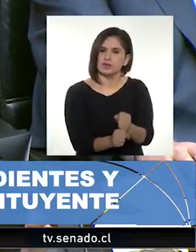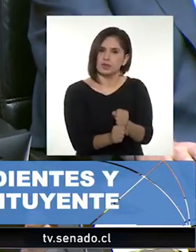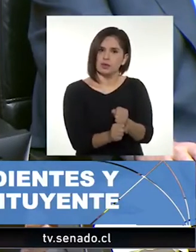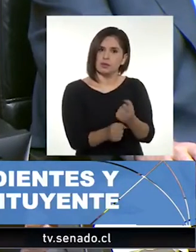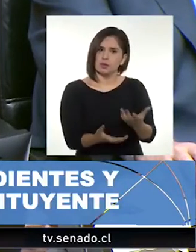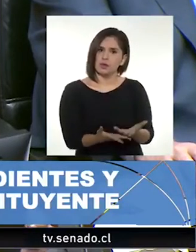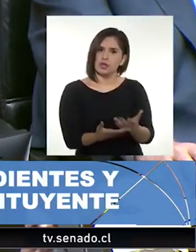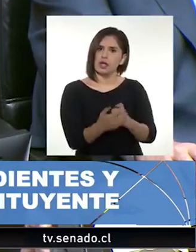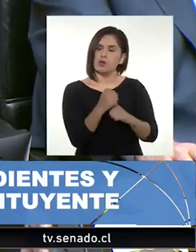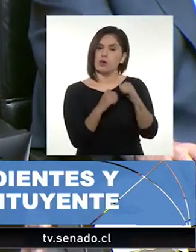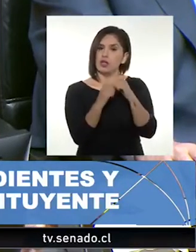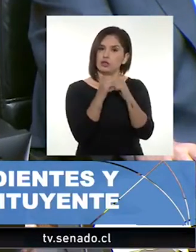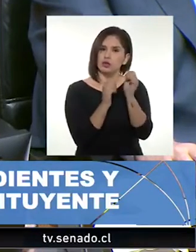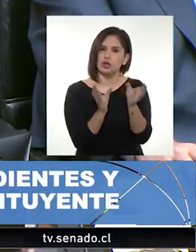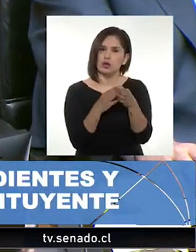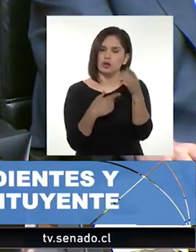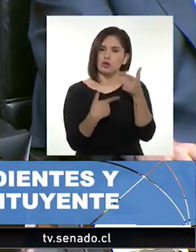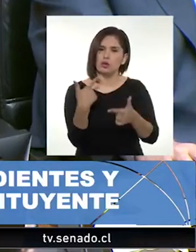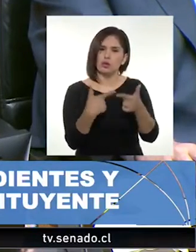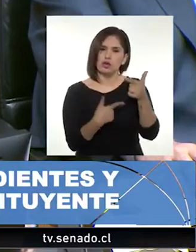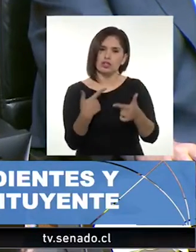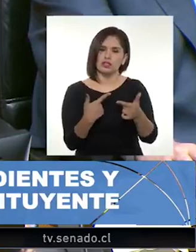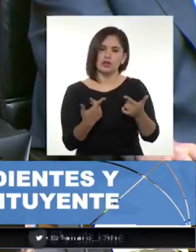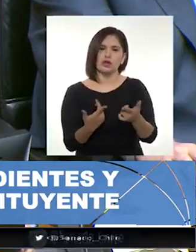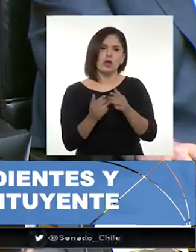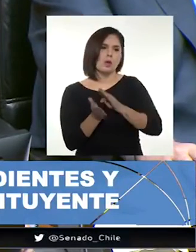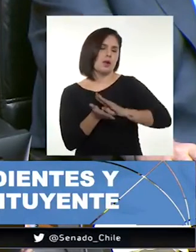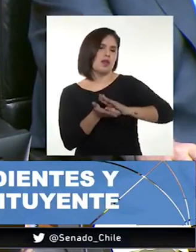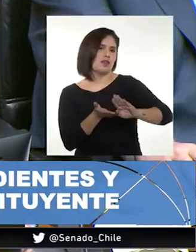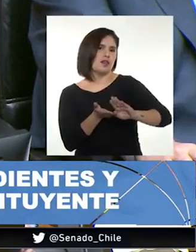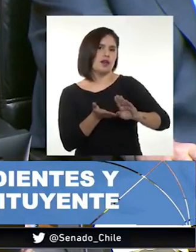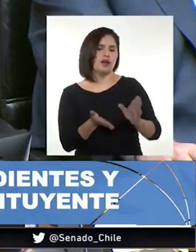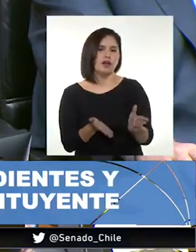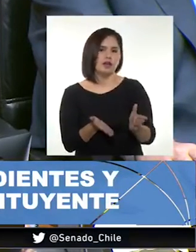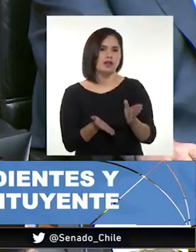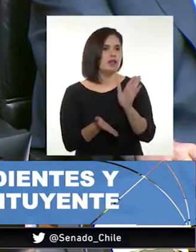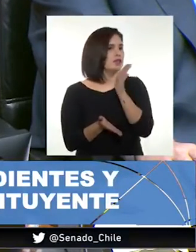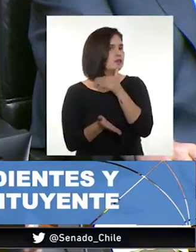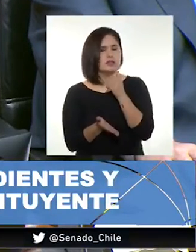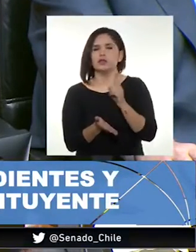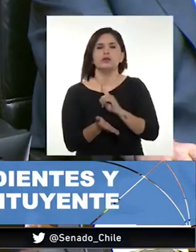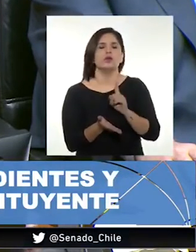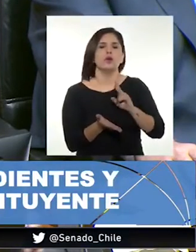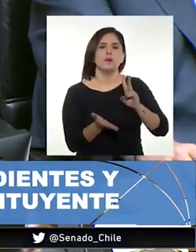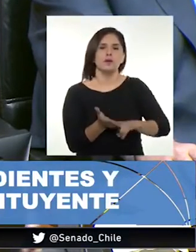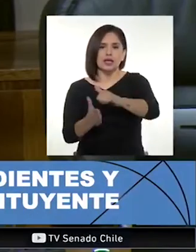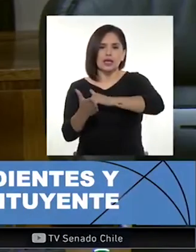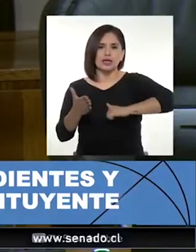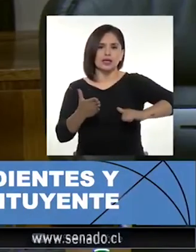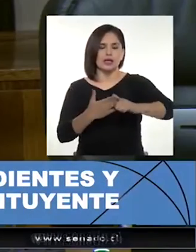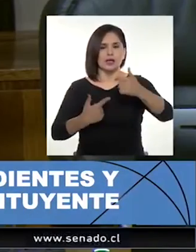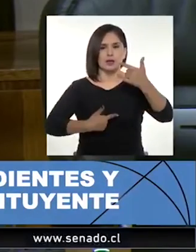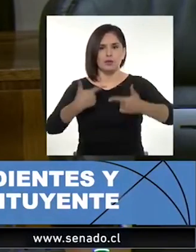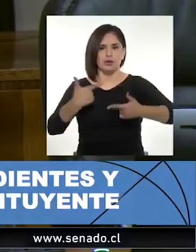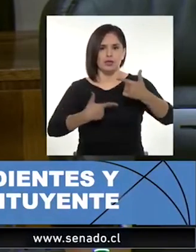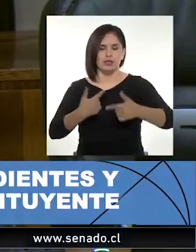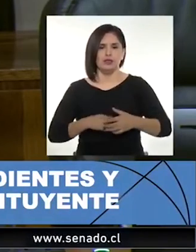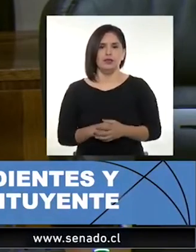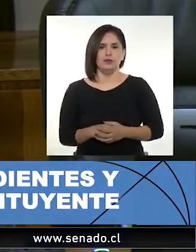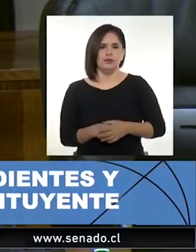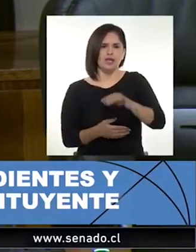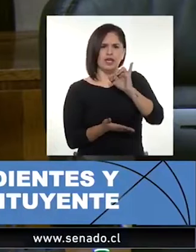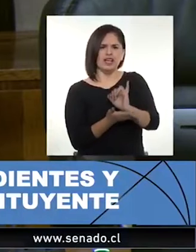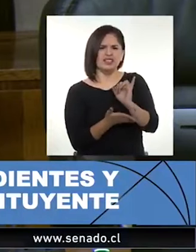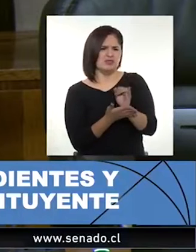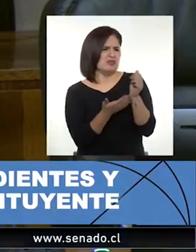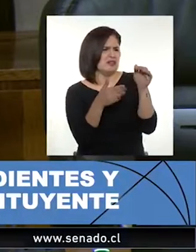la incomodidad de estas iniciativas, sobre todo por parte del Partido Oficialista Renovación Nacional. Esta votación, que responde